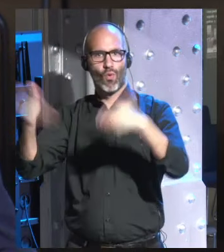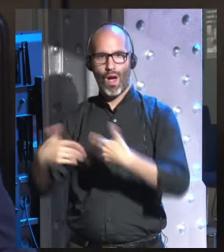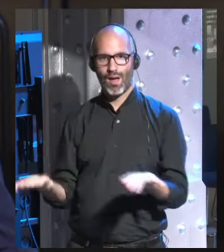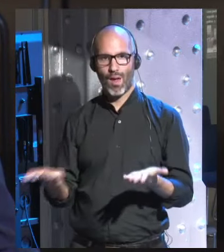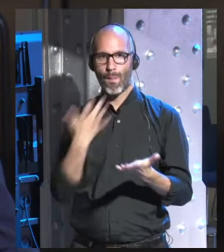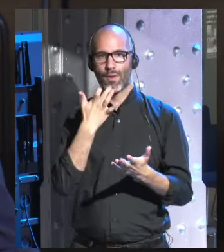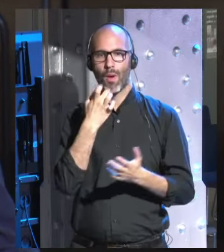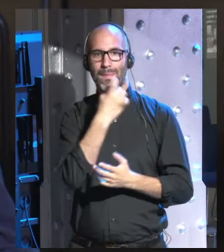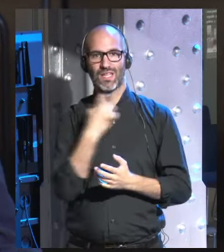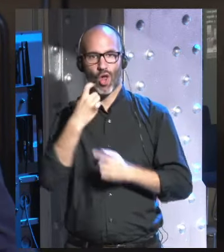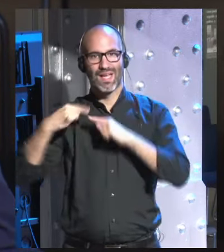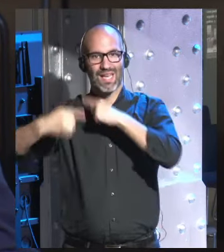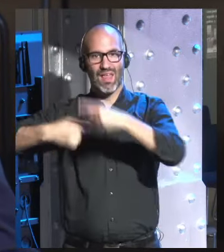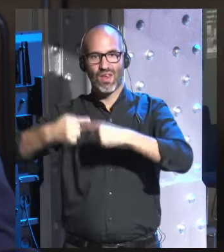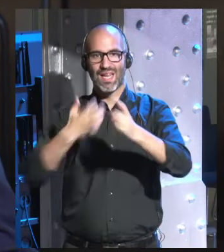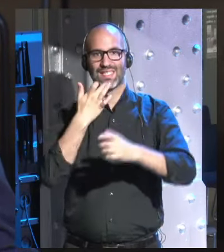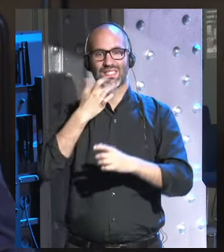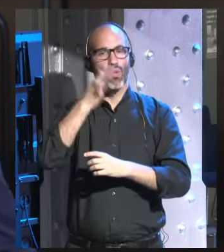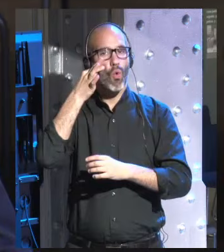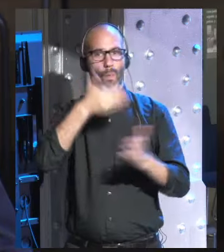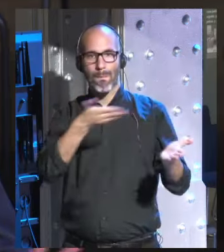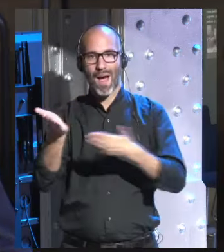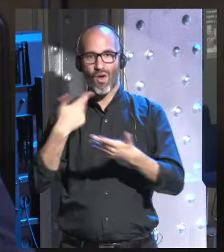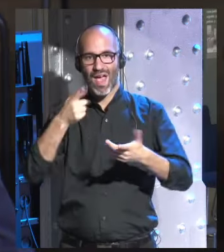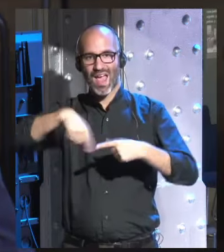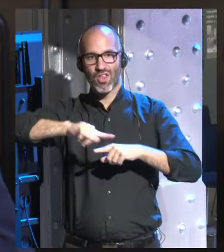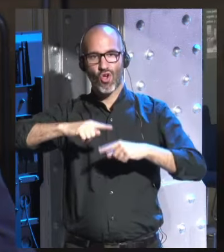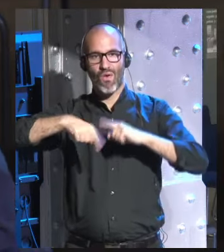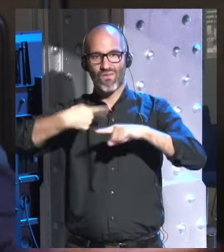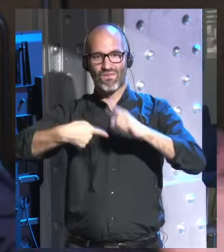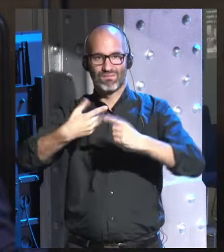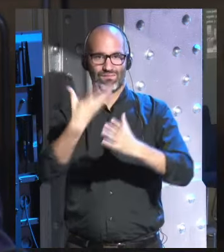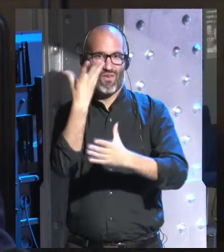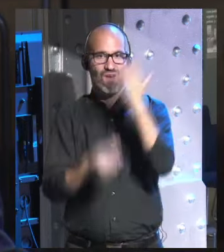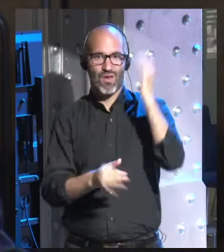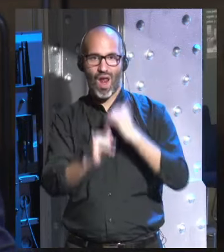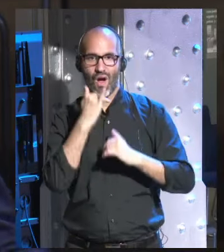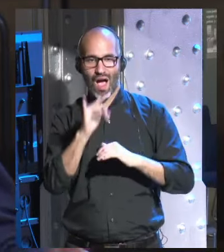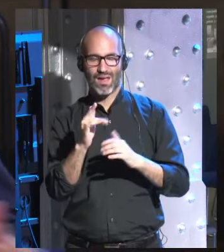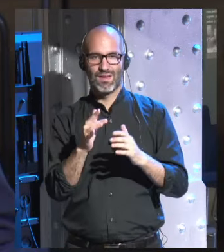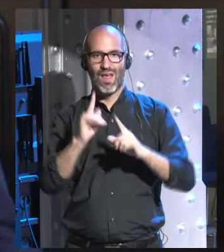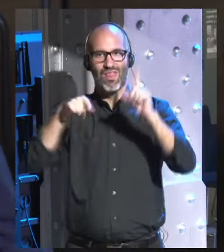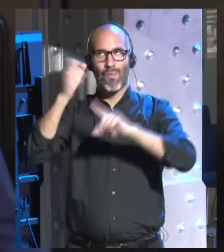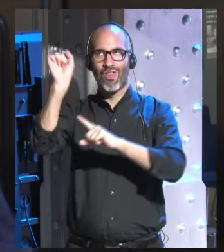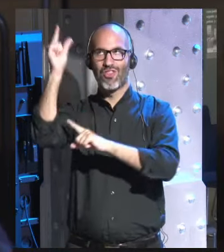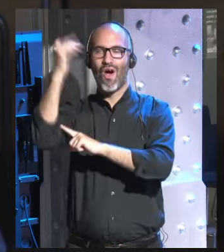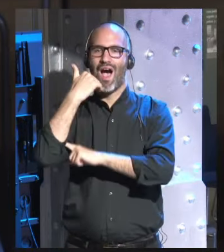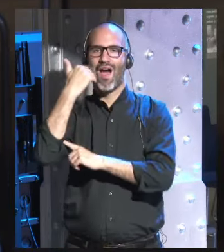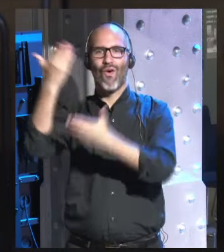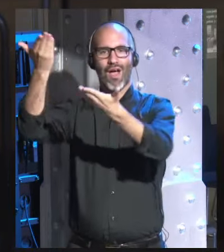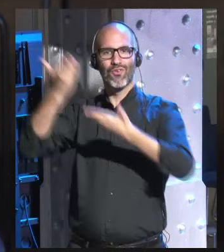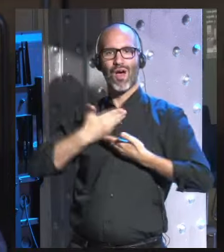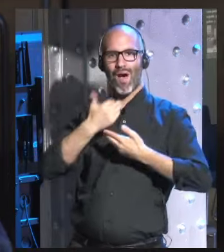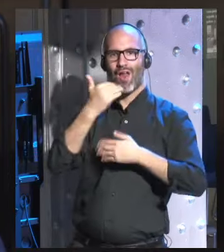tradicionales cuando los humanos cometían errores al final tenían una intervención divina que arreglaba todo